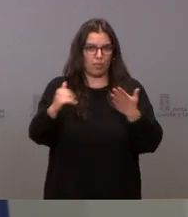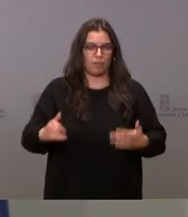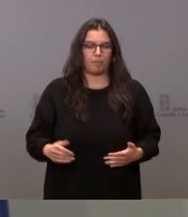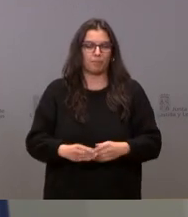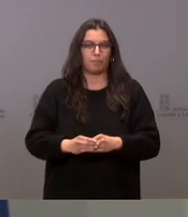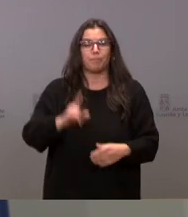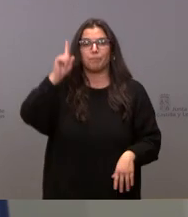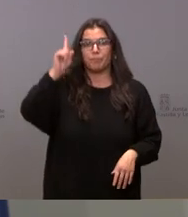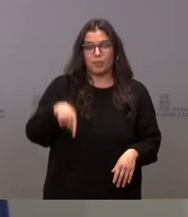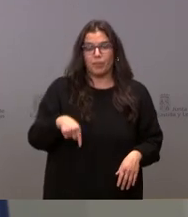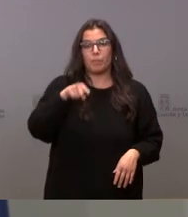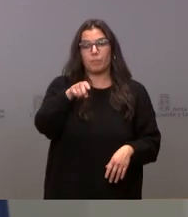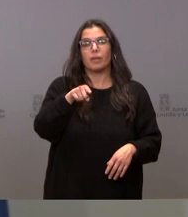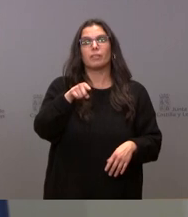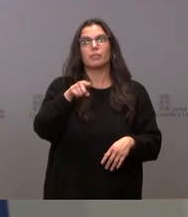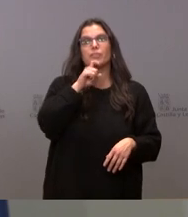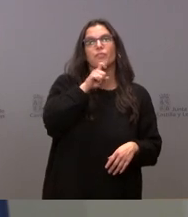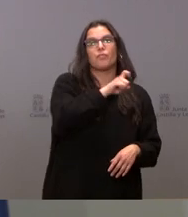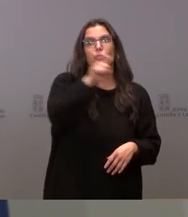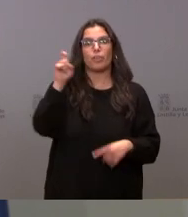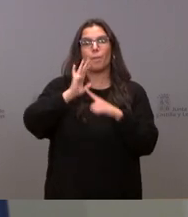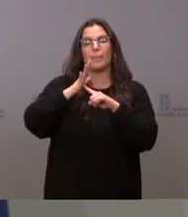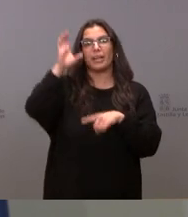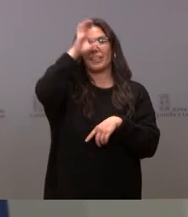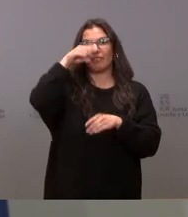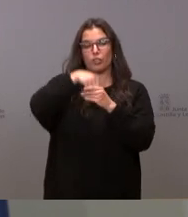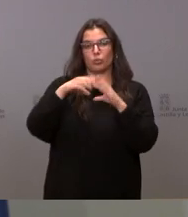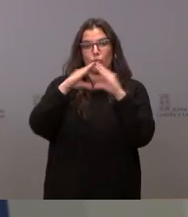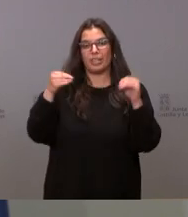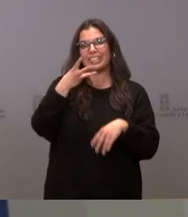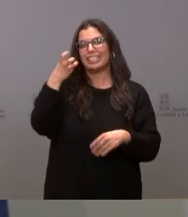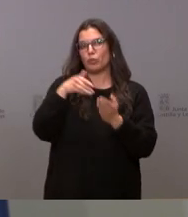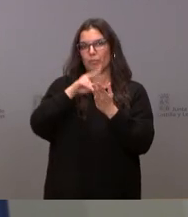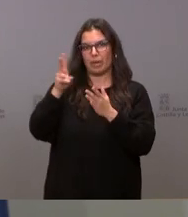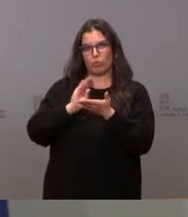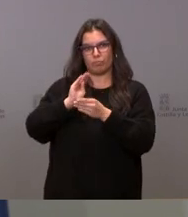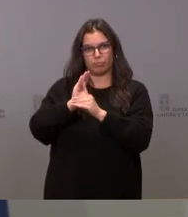También se dedica a este efecto a la Fundación Parque Científico de la UBA, 300.000 euros,